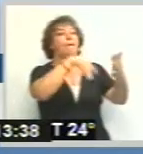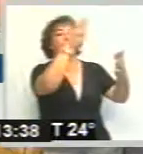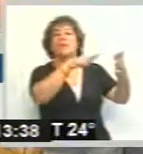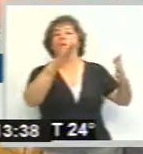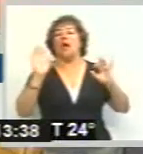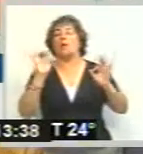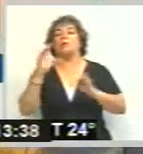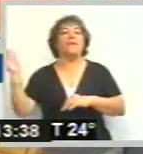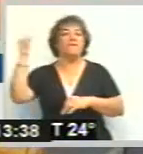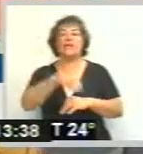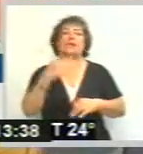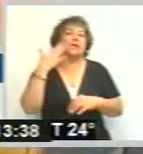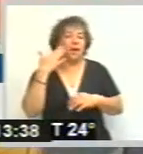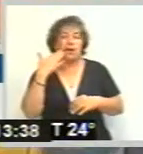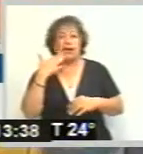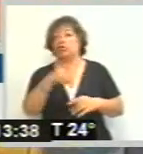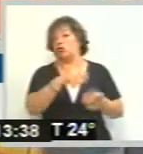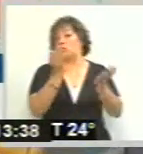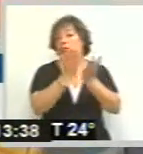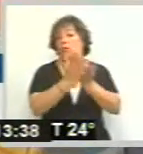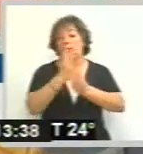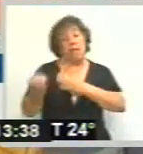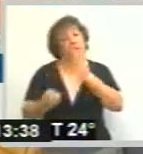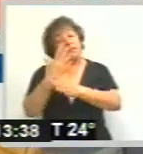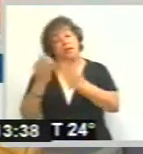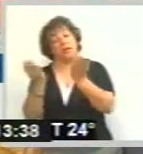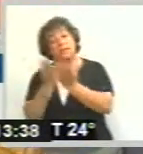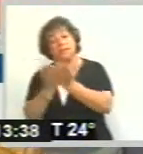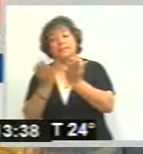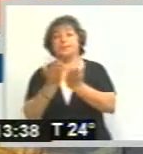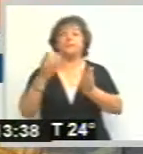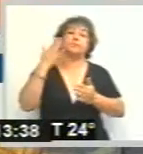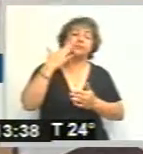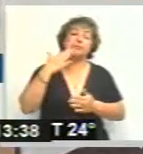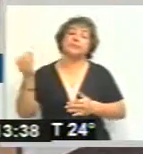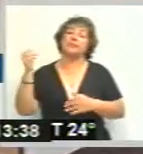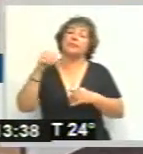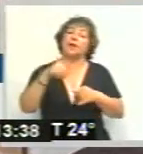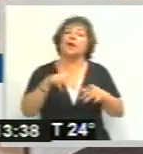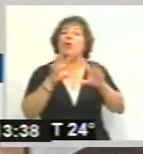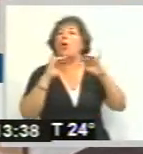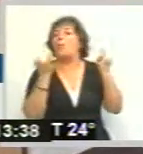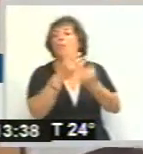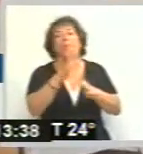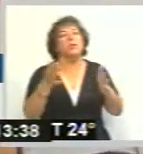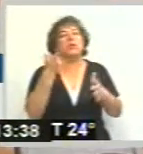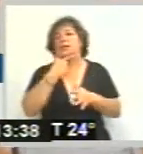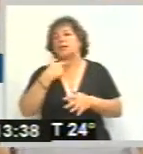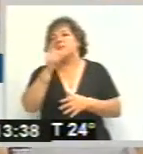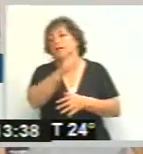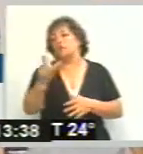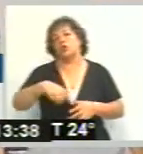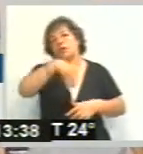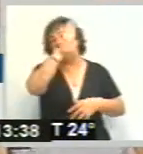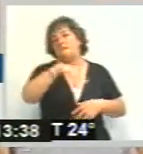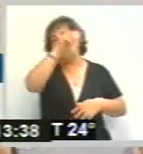ellos vienen a partir de la tarde ya que son estudiantes y a la mañana están estudiando y a la tarde tenemos un total de 17 personas pintando.